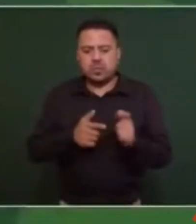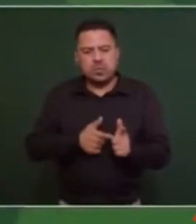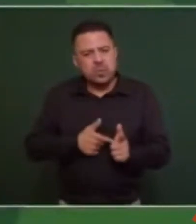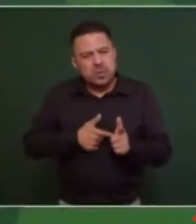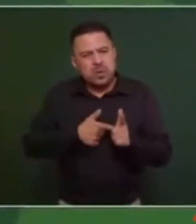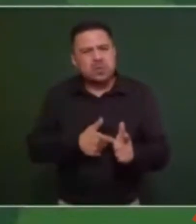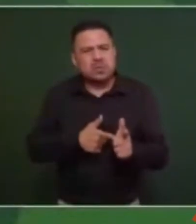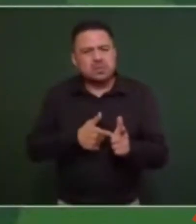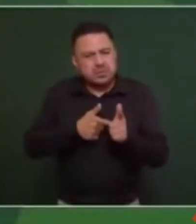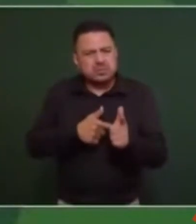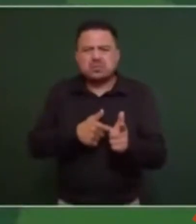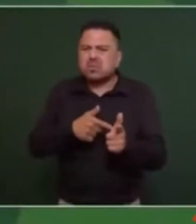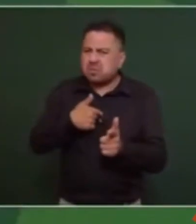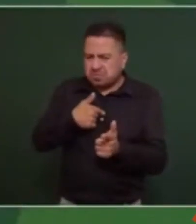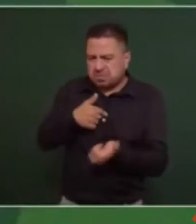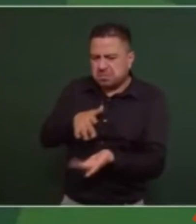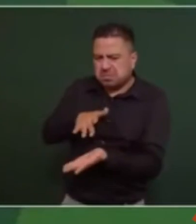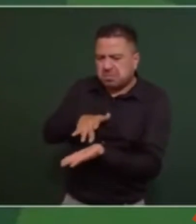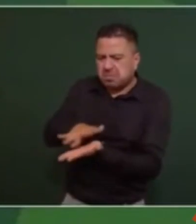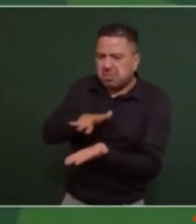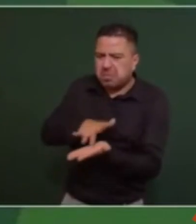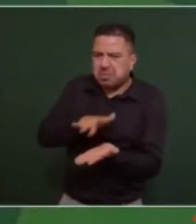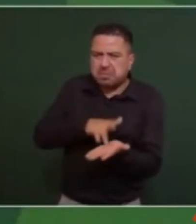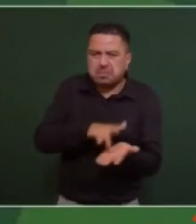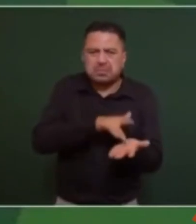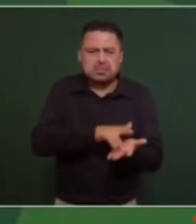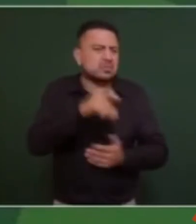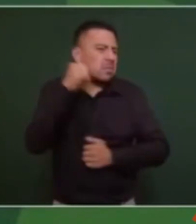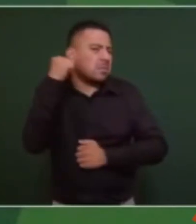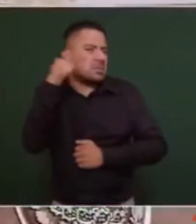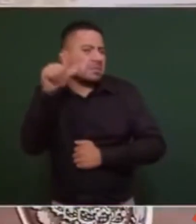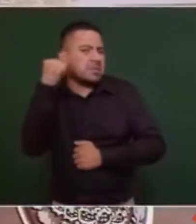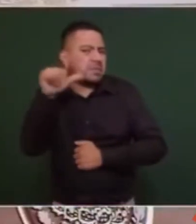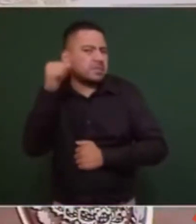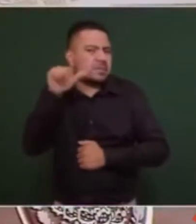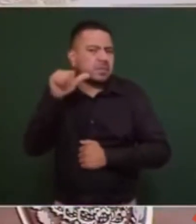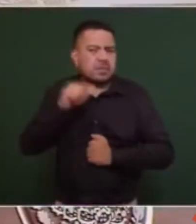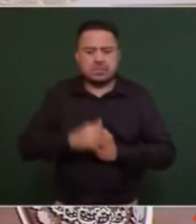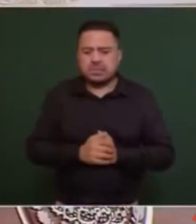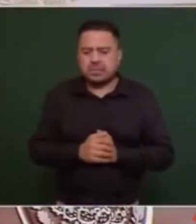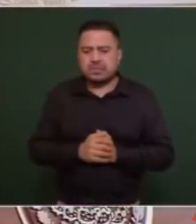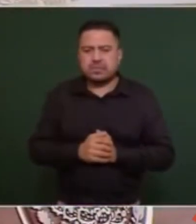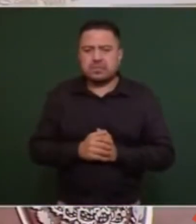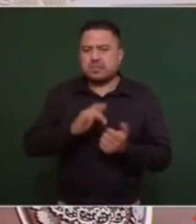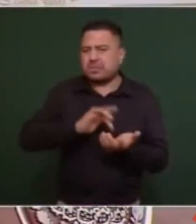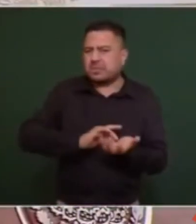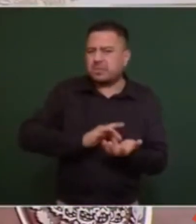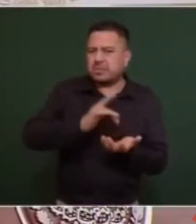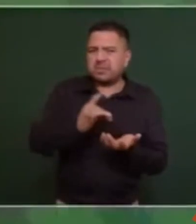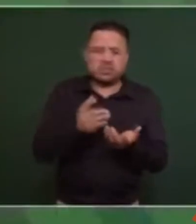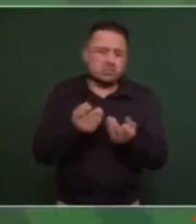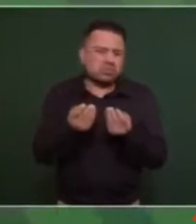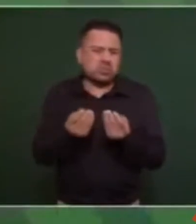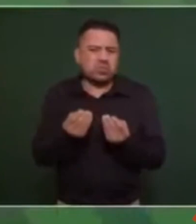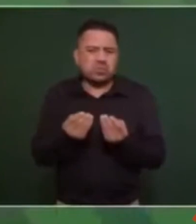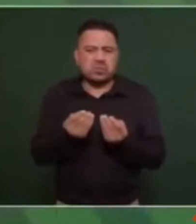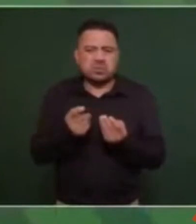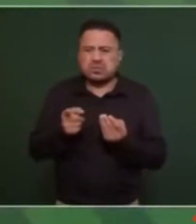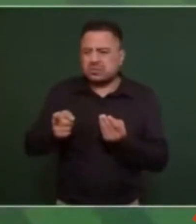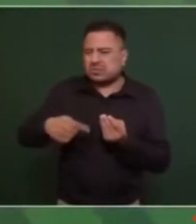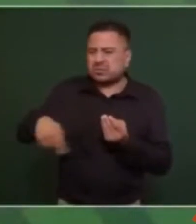apoyando eh Acapulco y agradecer mucho al sector